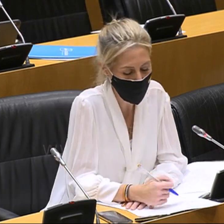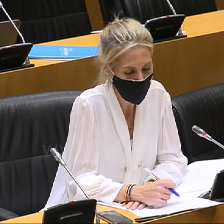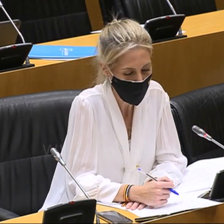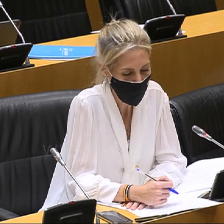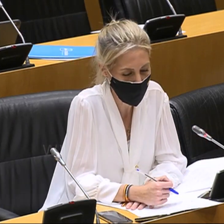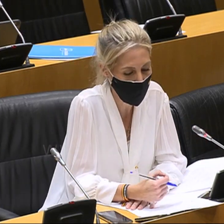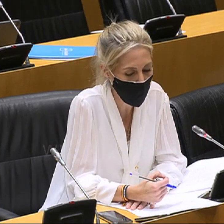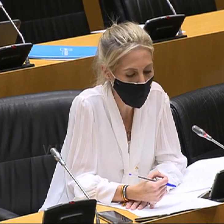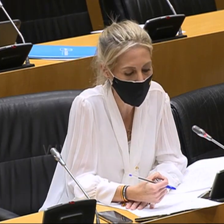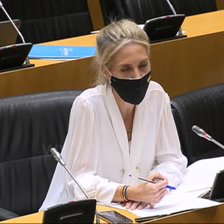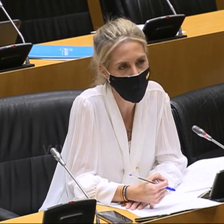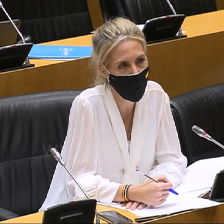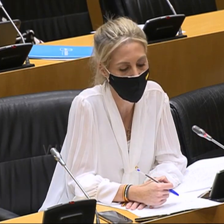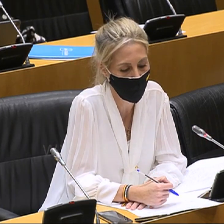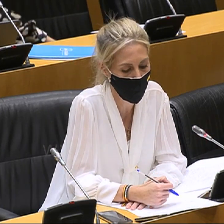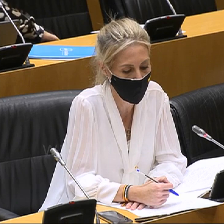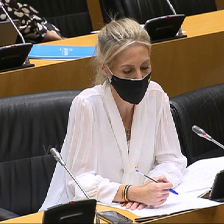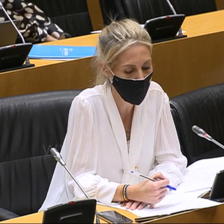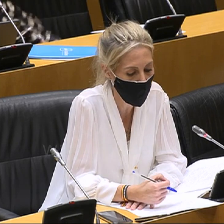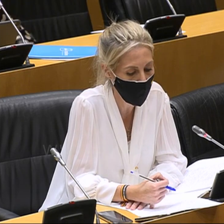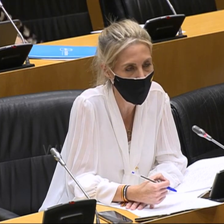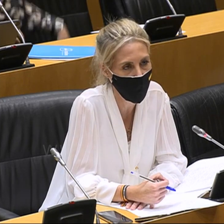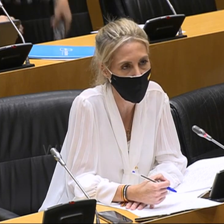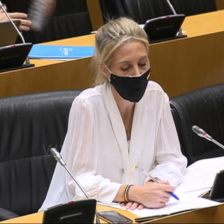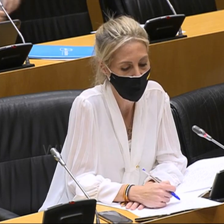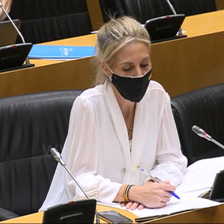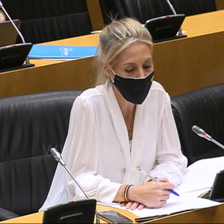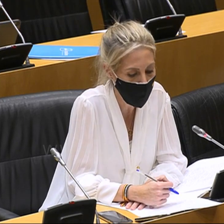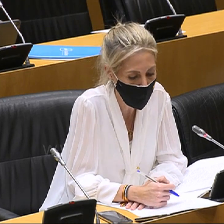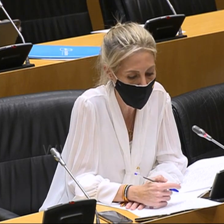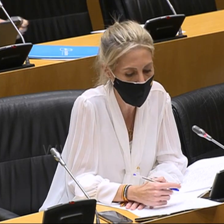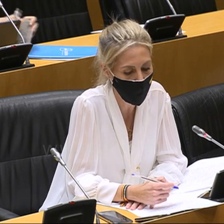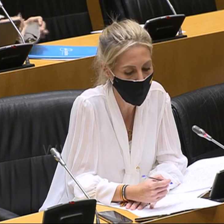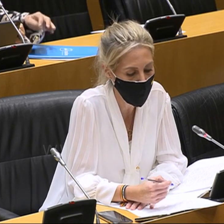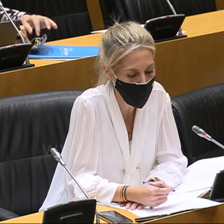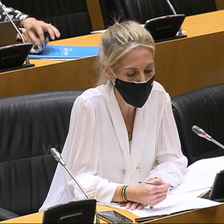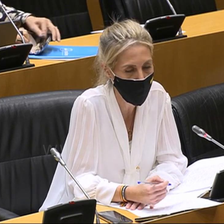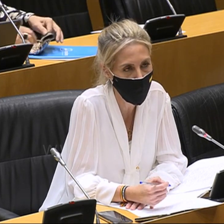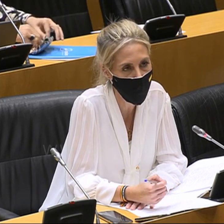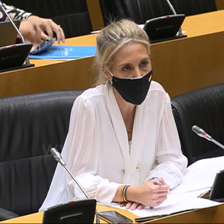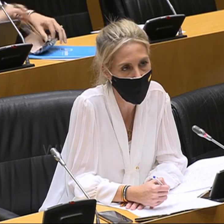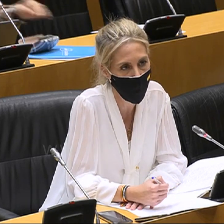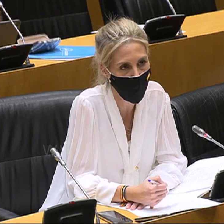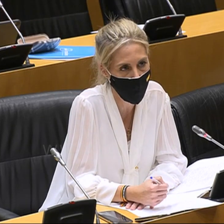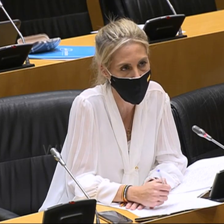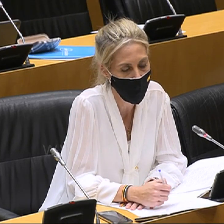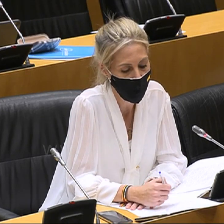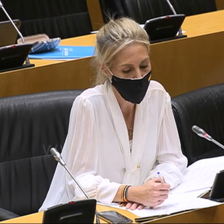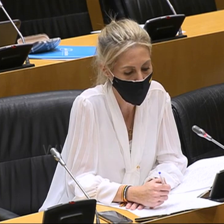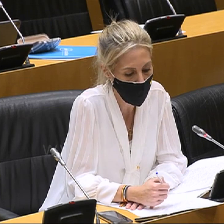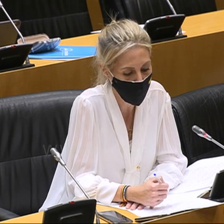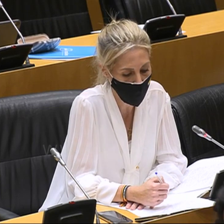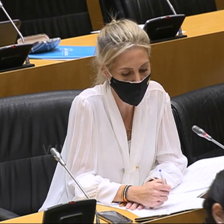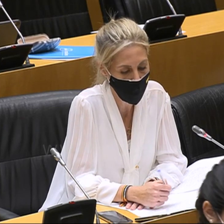se olvidan de que en un problema de esta envergadura no cabe hacer distinción entre los motivos por los que los menores